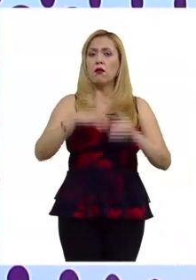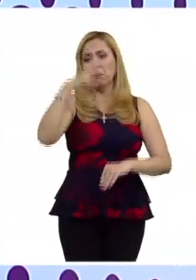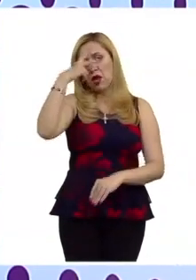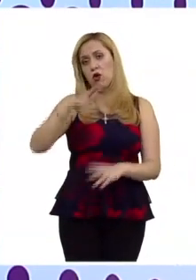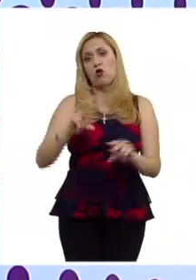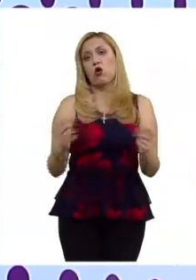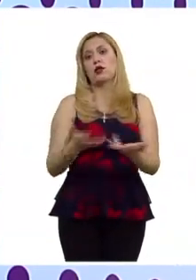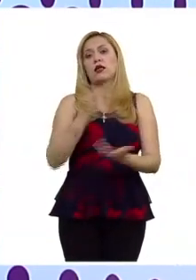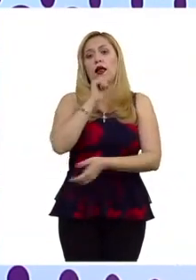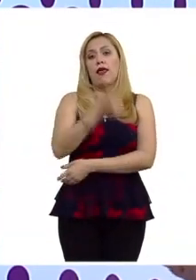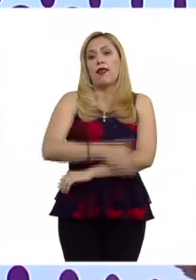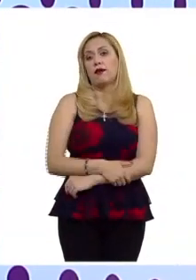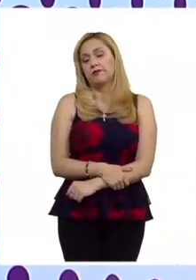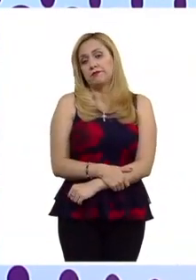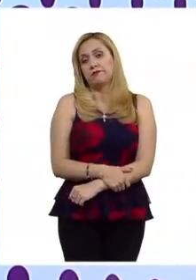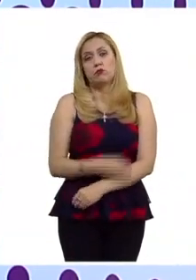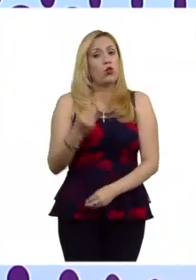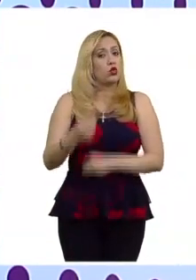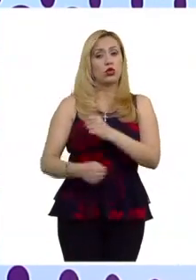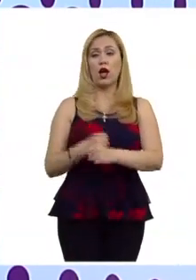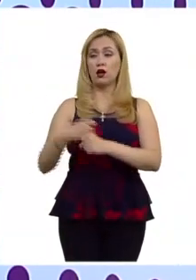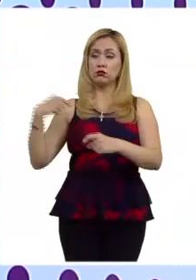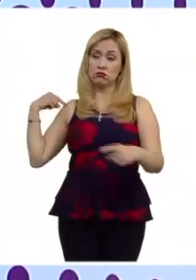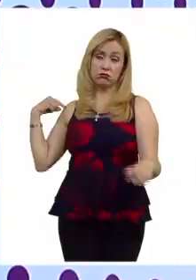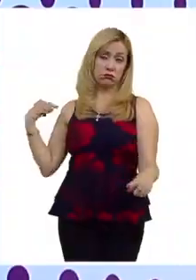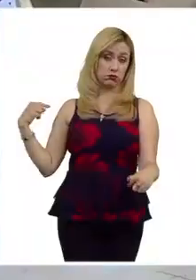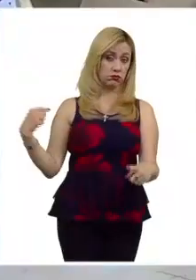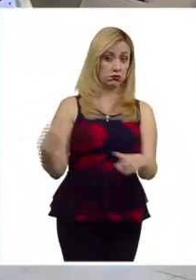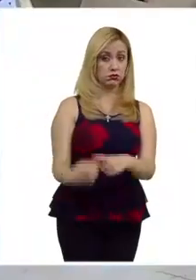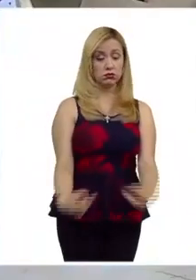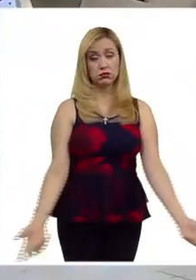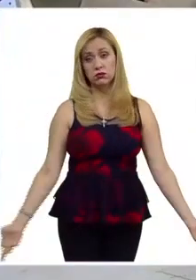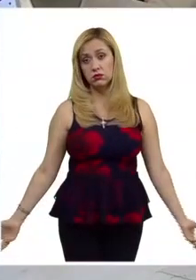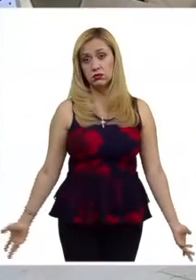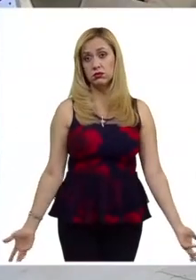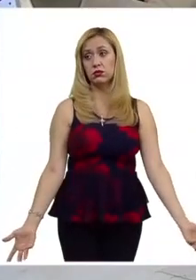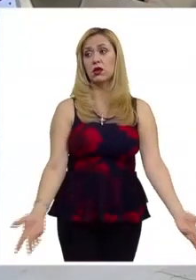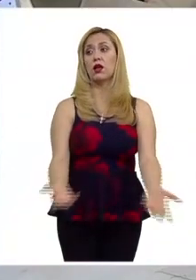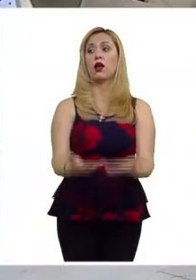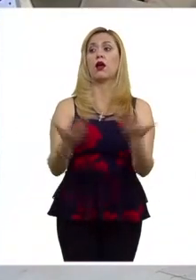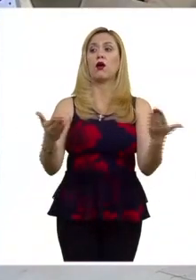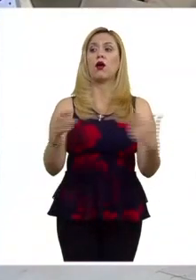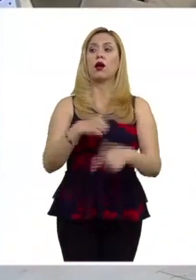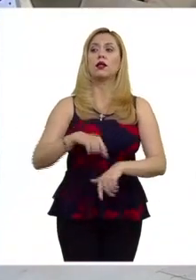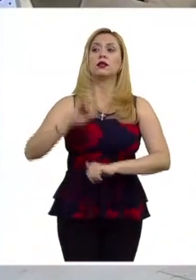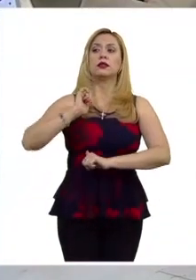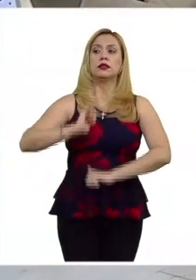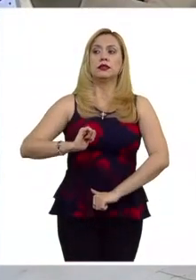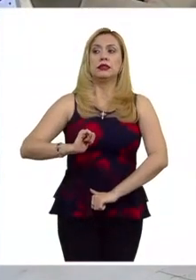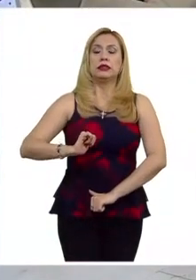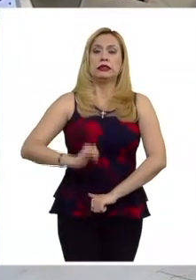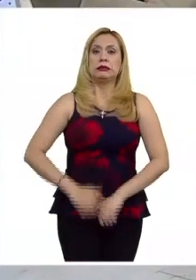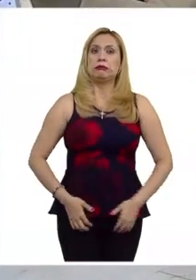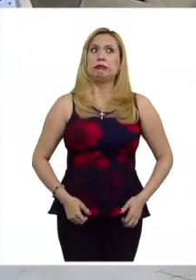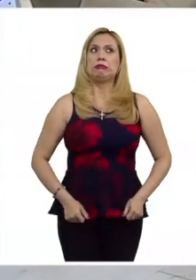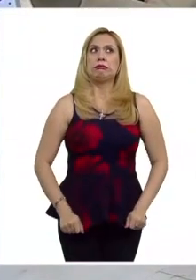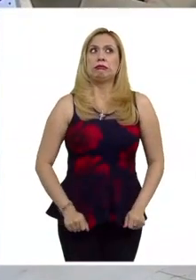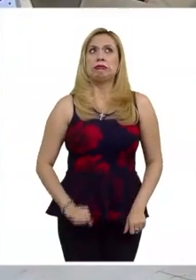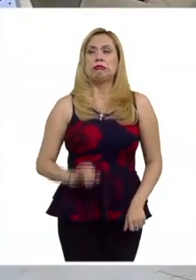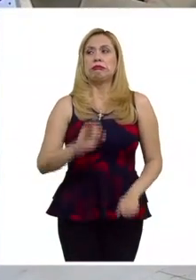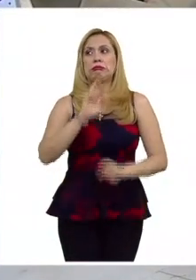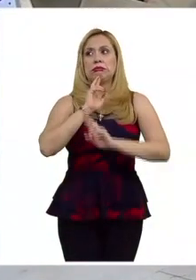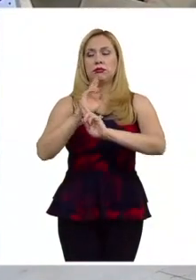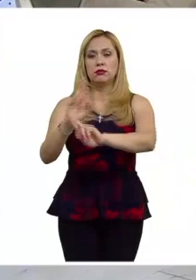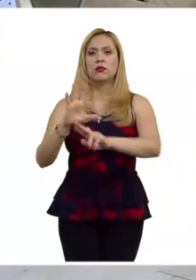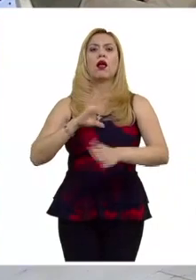no ha hecho nada a lo largo de muchísimos años y es donde entonces frente a las autoridades da respuesta bueno existe la ley